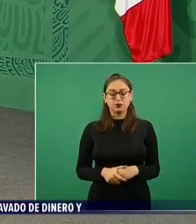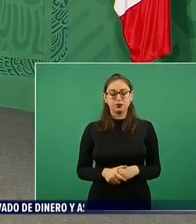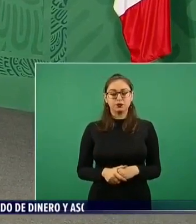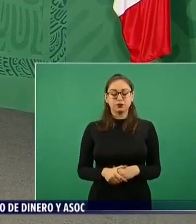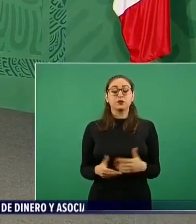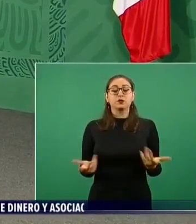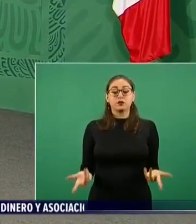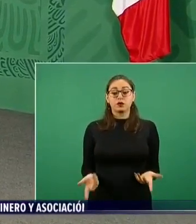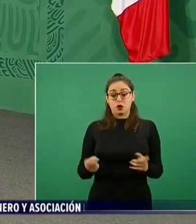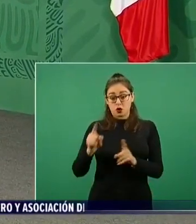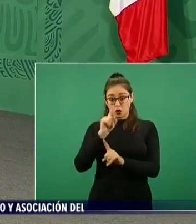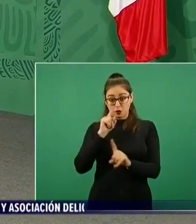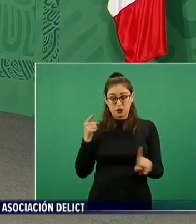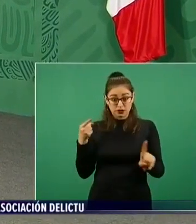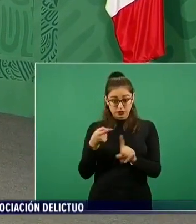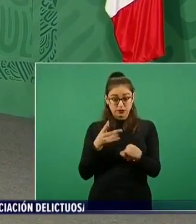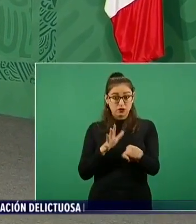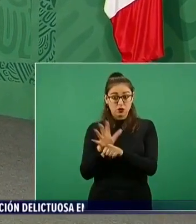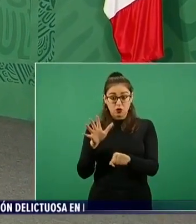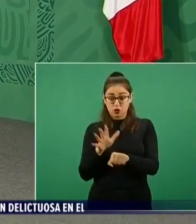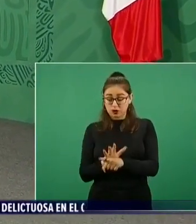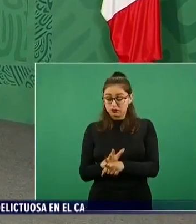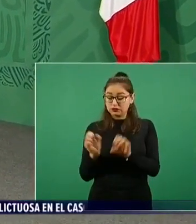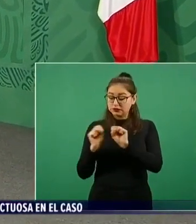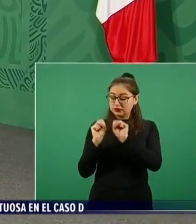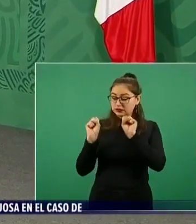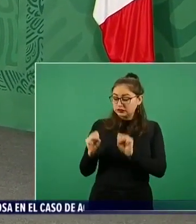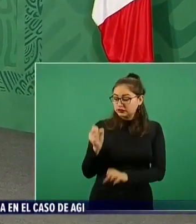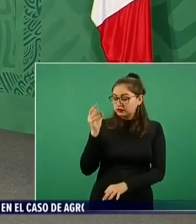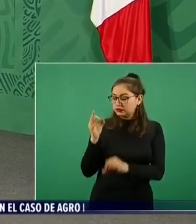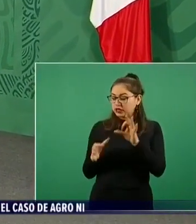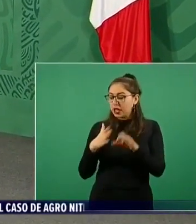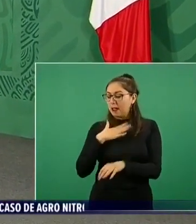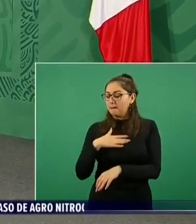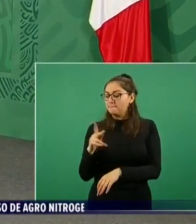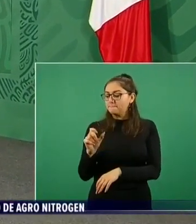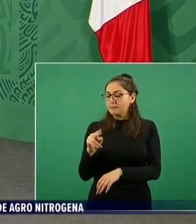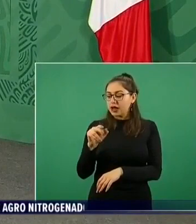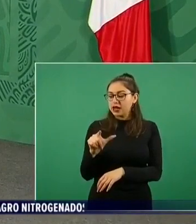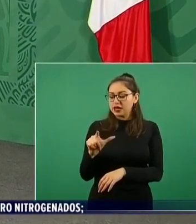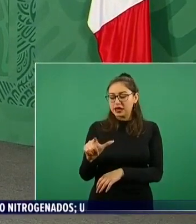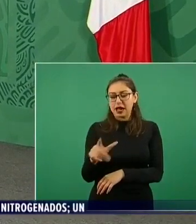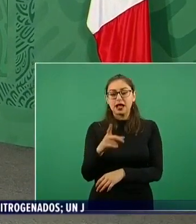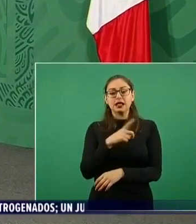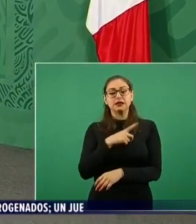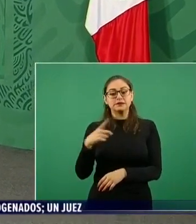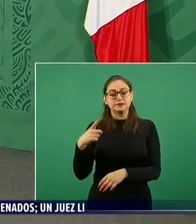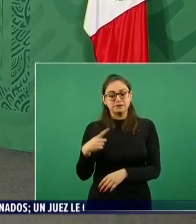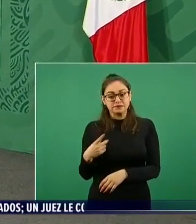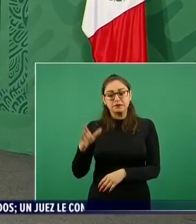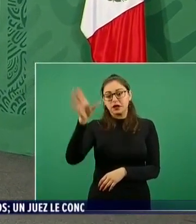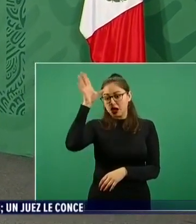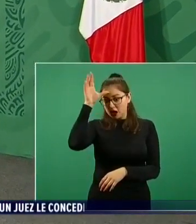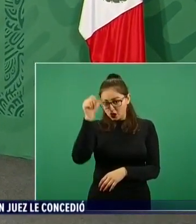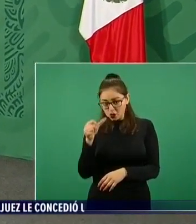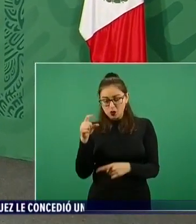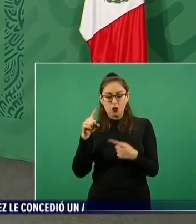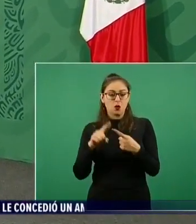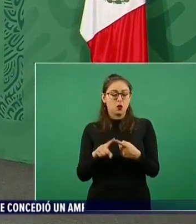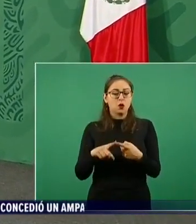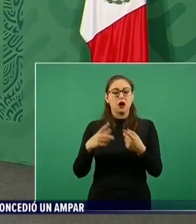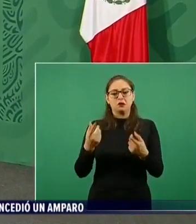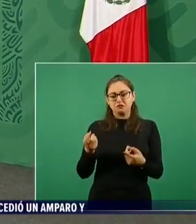el sistema de justicia penal, apoyándonos en el establecimiento de criterios técnicos, de criterios jurídicos,